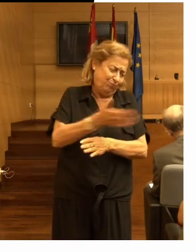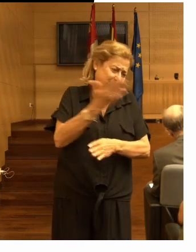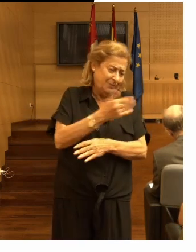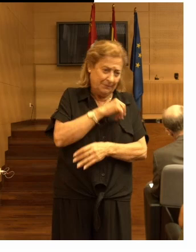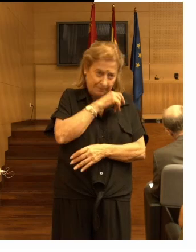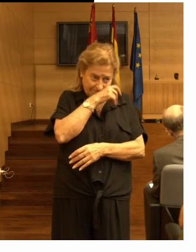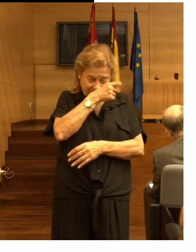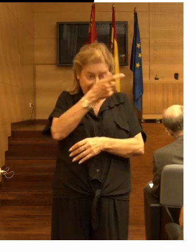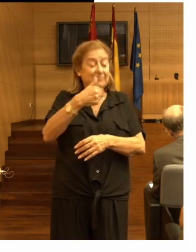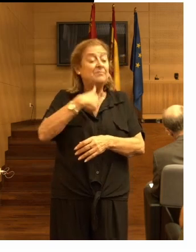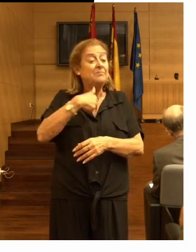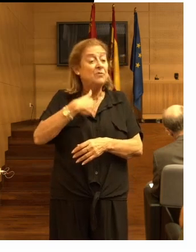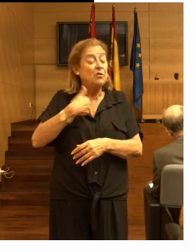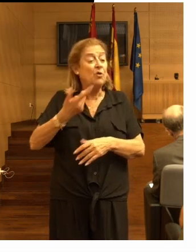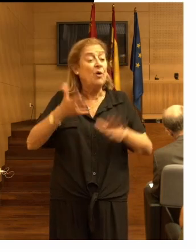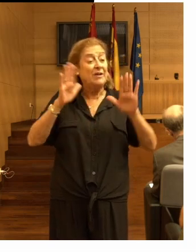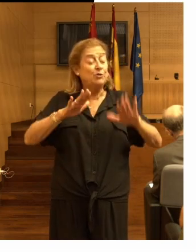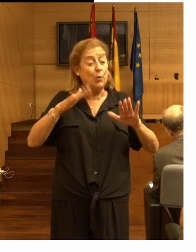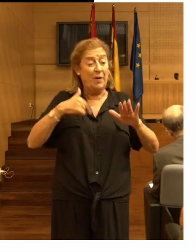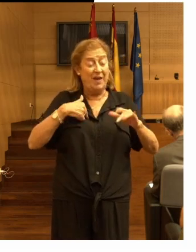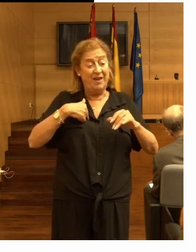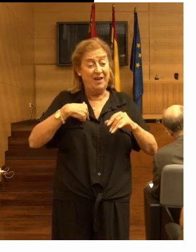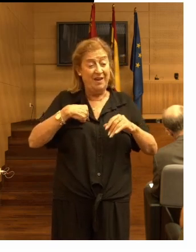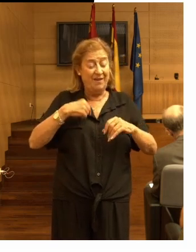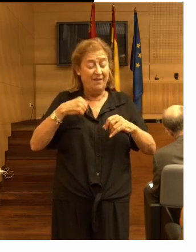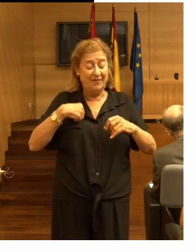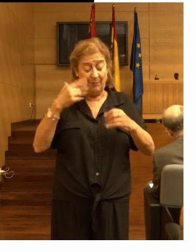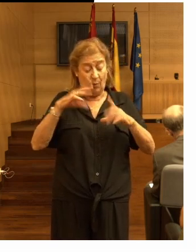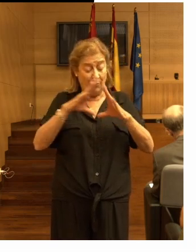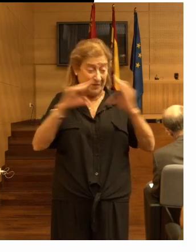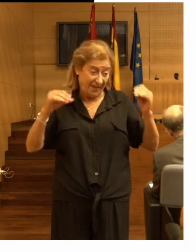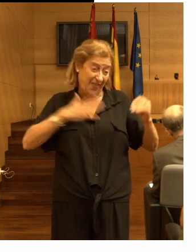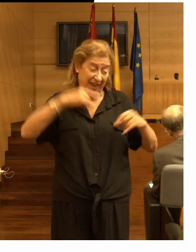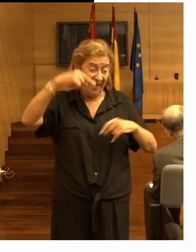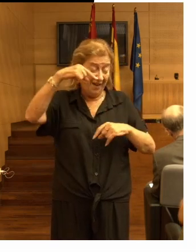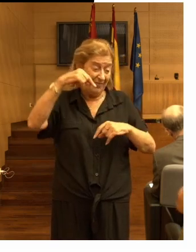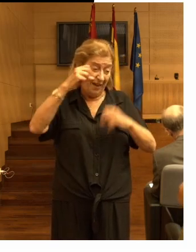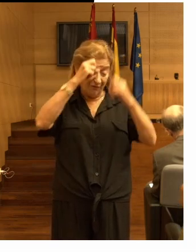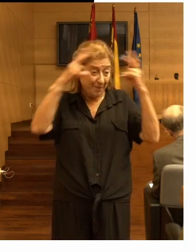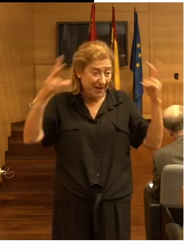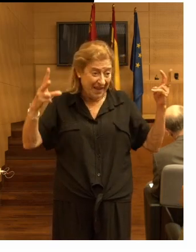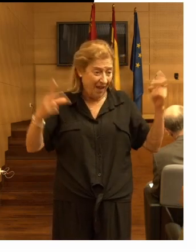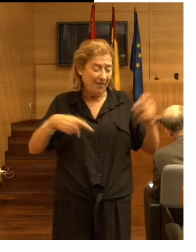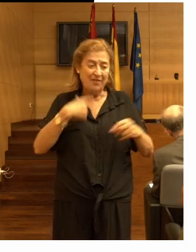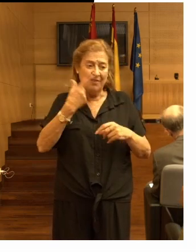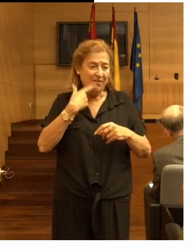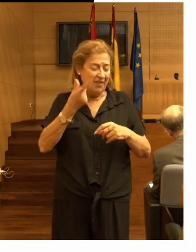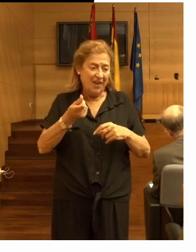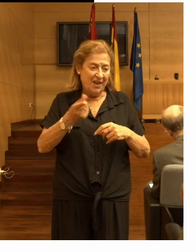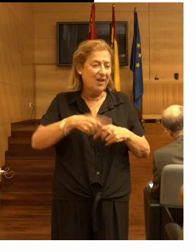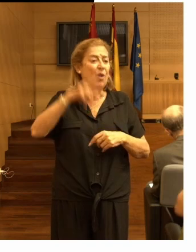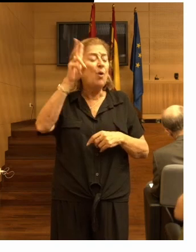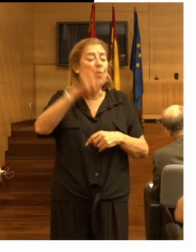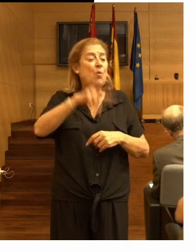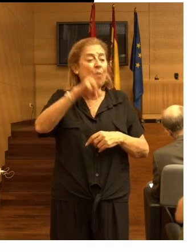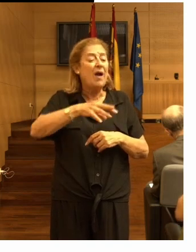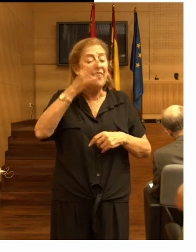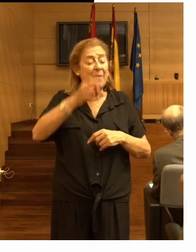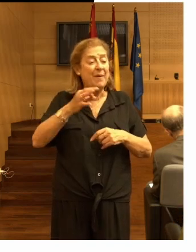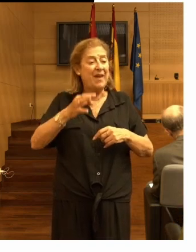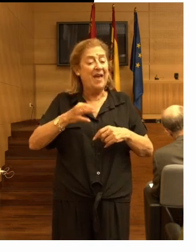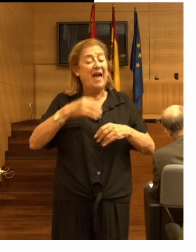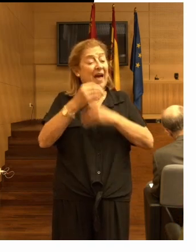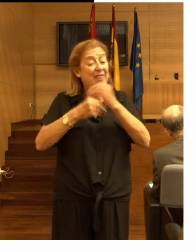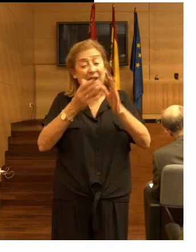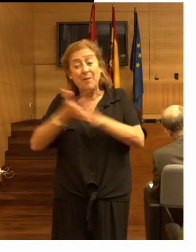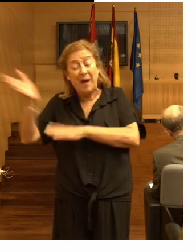yo estuve en la facultad de enfermería y nos dijeron que nunca había que abandonar la habitación del paciente sin